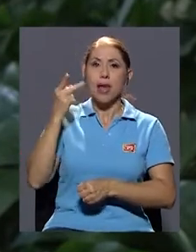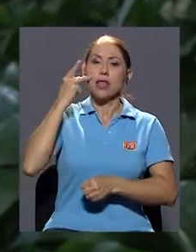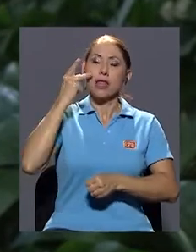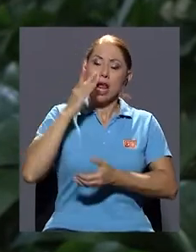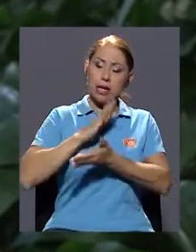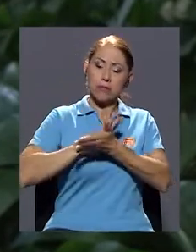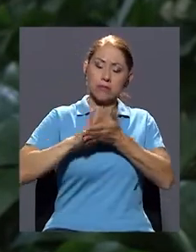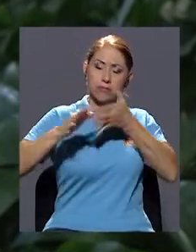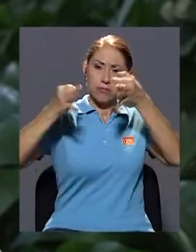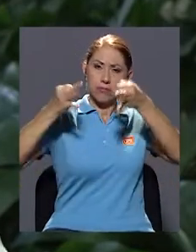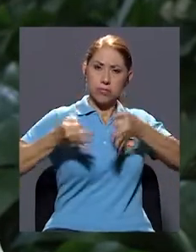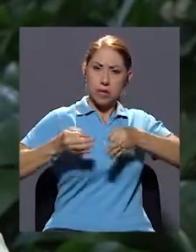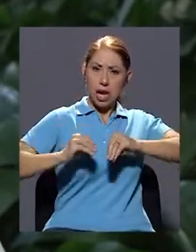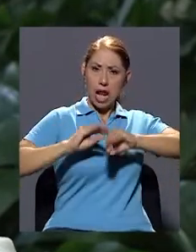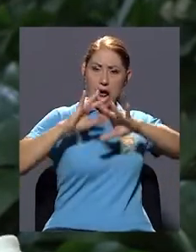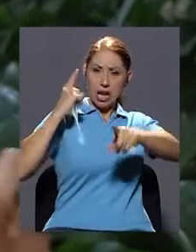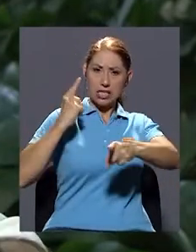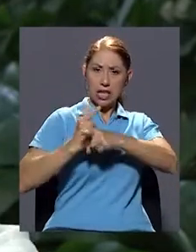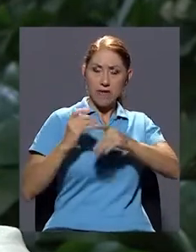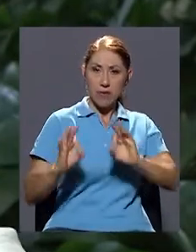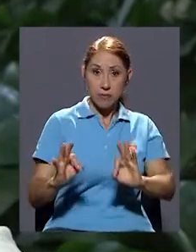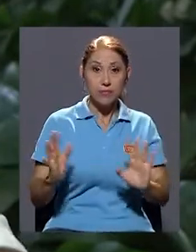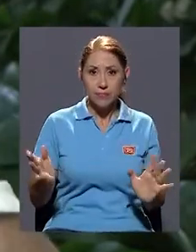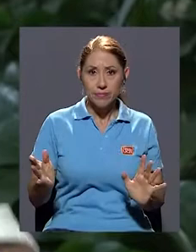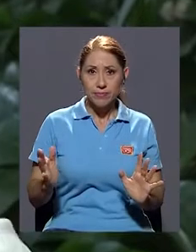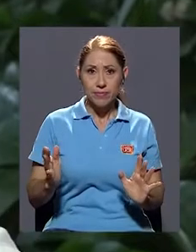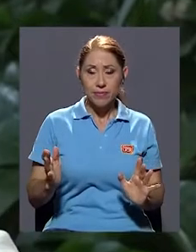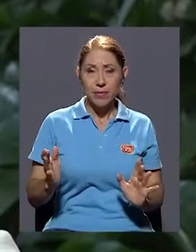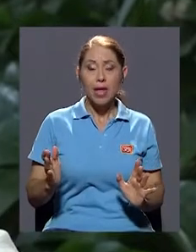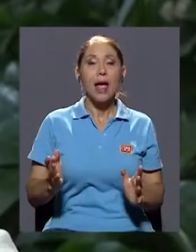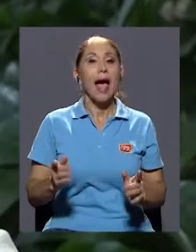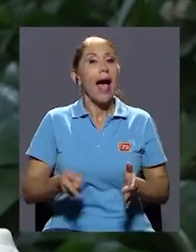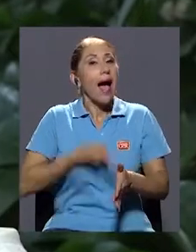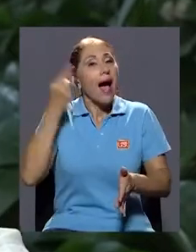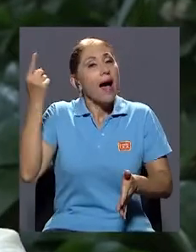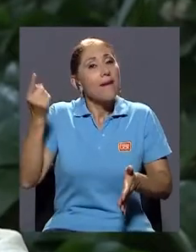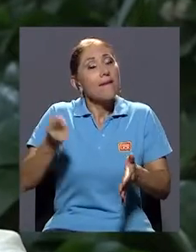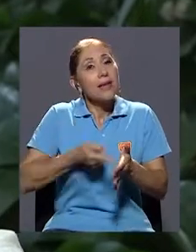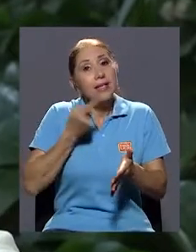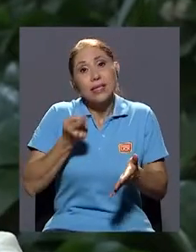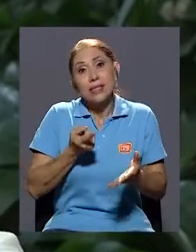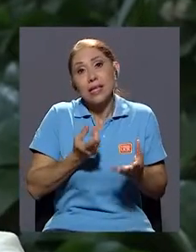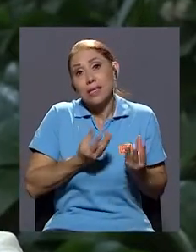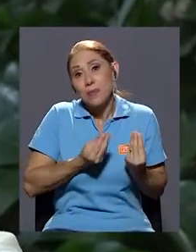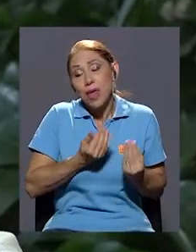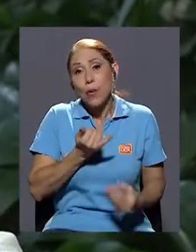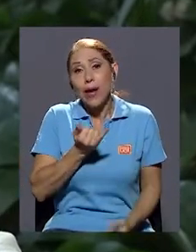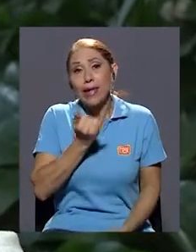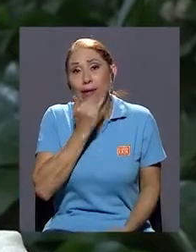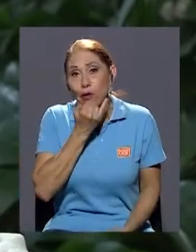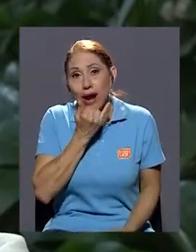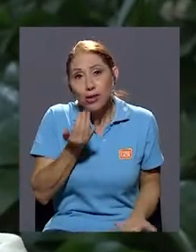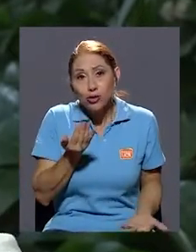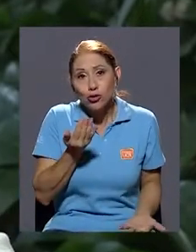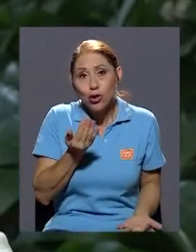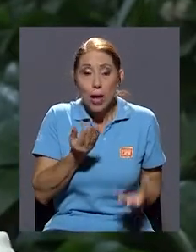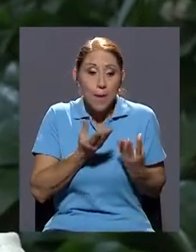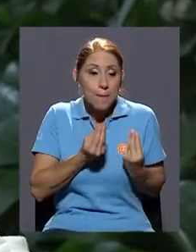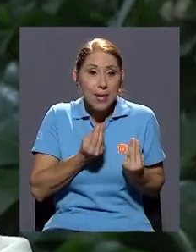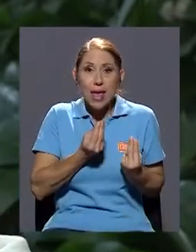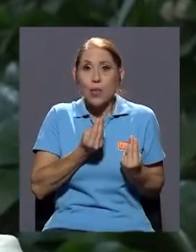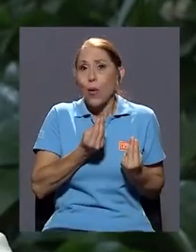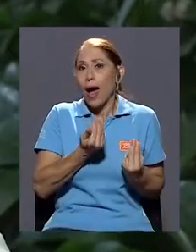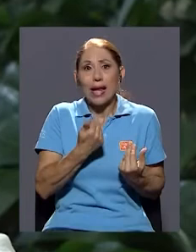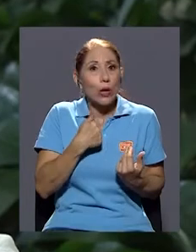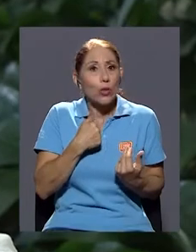inmaculada, clara y asertiva a propósito, ¿no? A veces el miedo a equivocarnos, a no tener una respuesta,